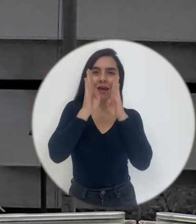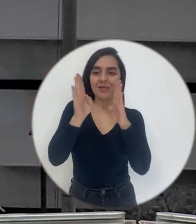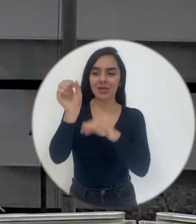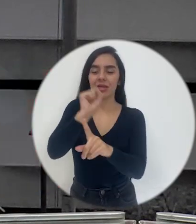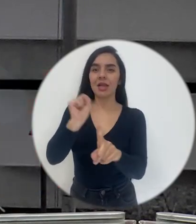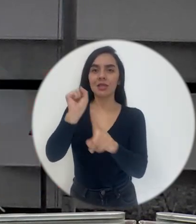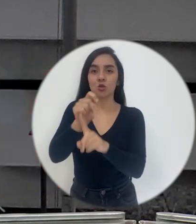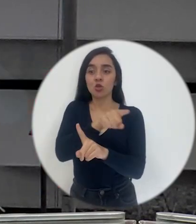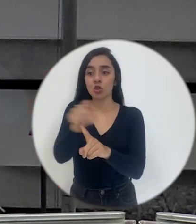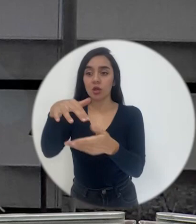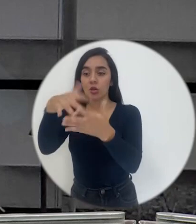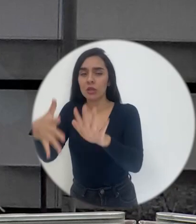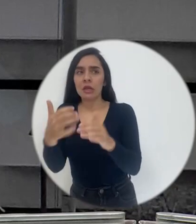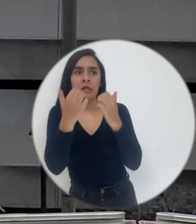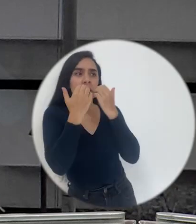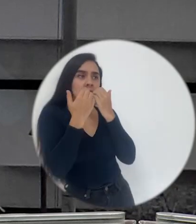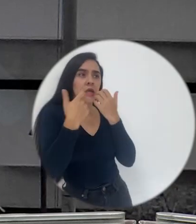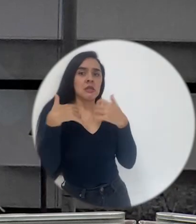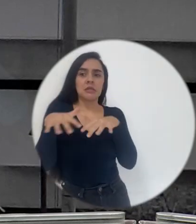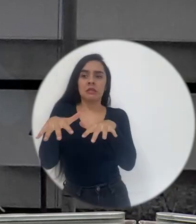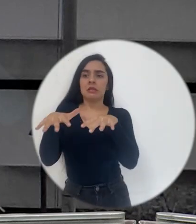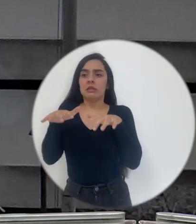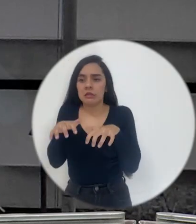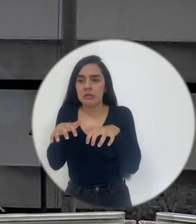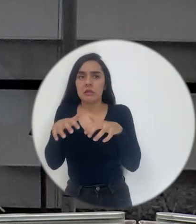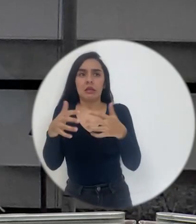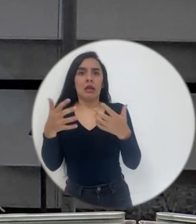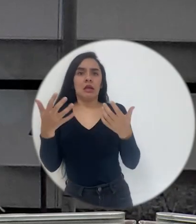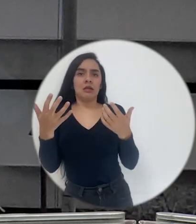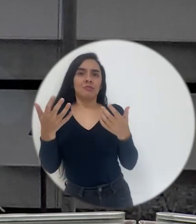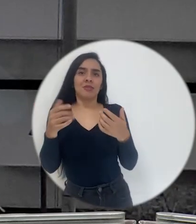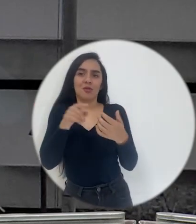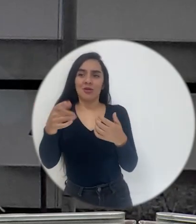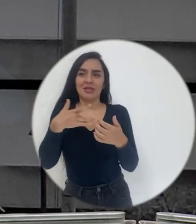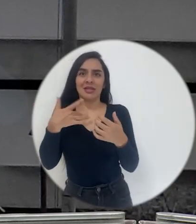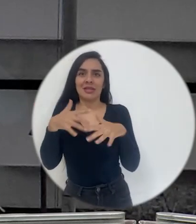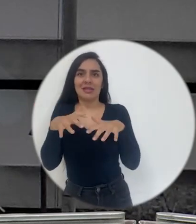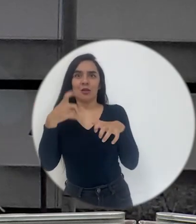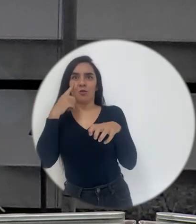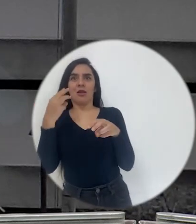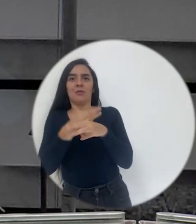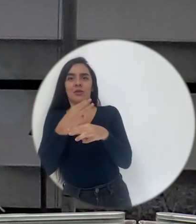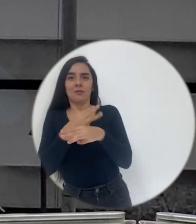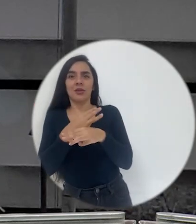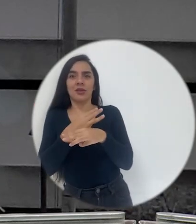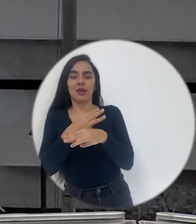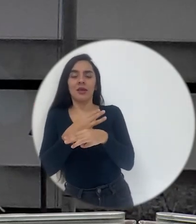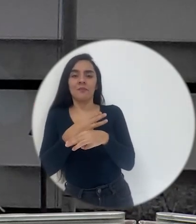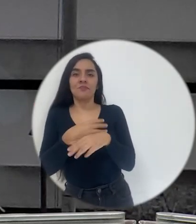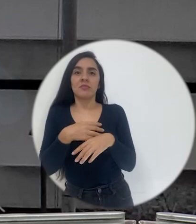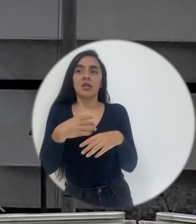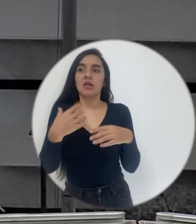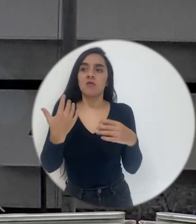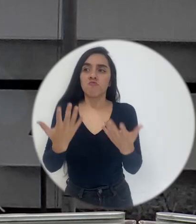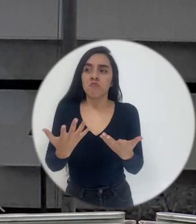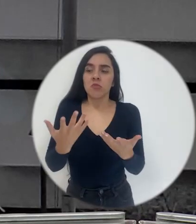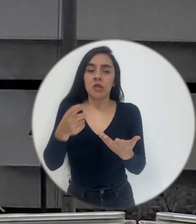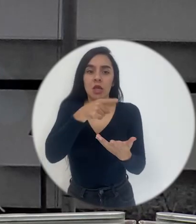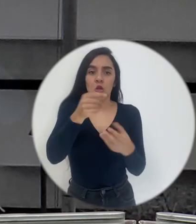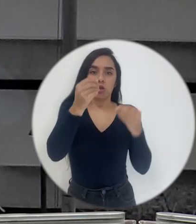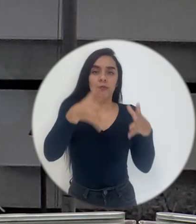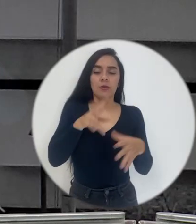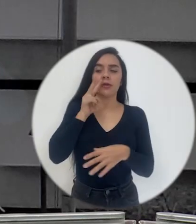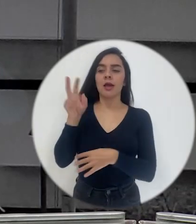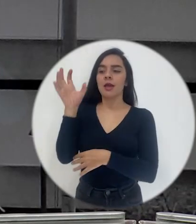situaciones ansiosas, de estrés matemático, le podemos llamar, ¿verdad?, en los estudiantes y ver de qué